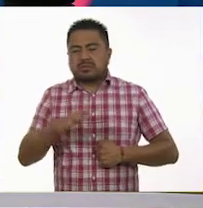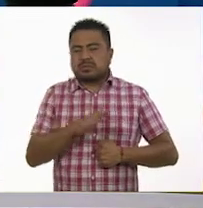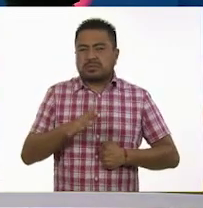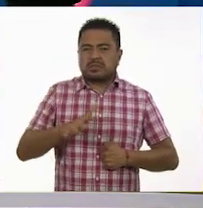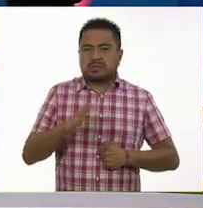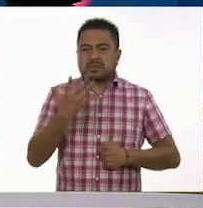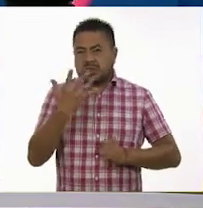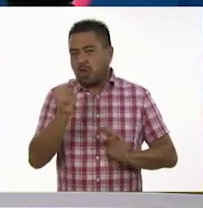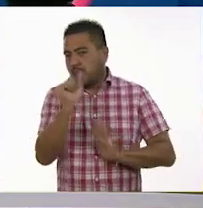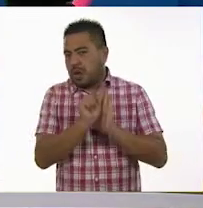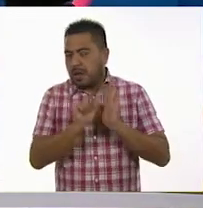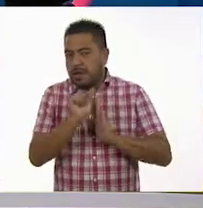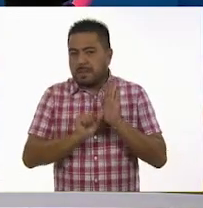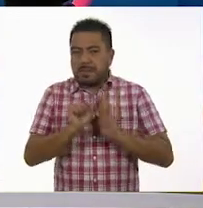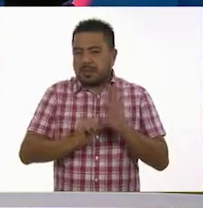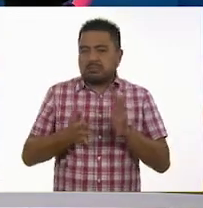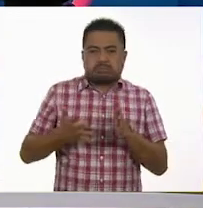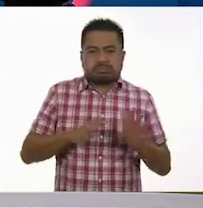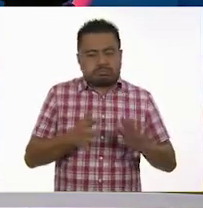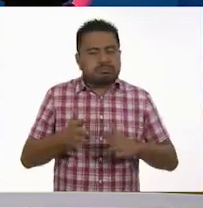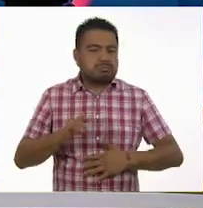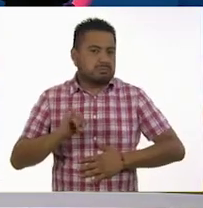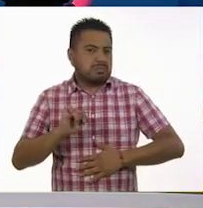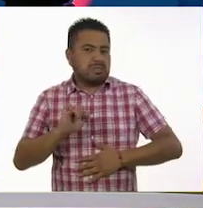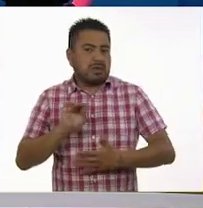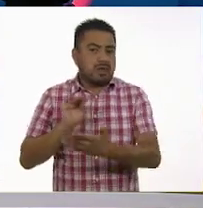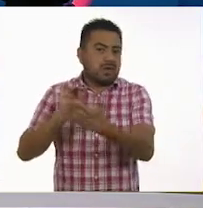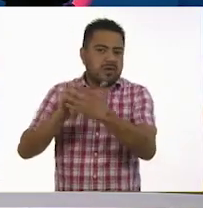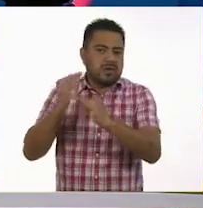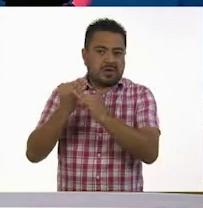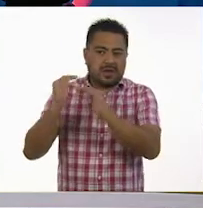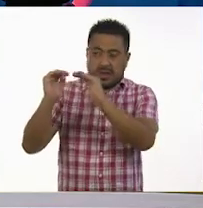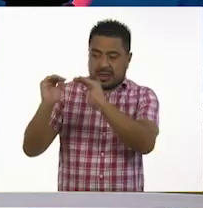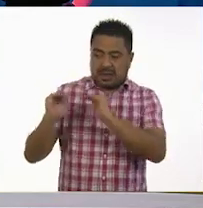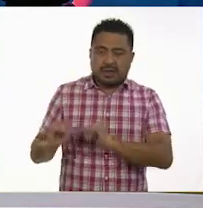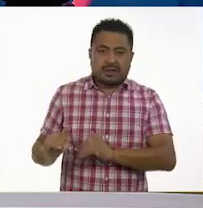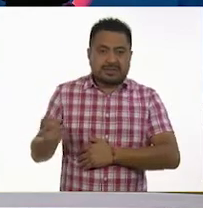cinco meses, más o menos. Lo ponemos aquí abajito.